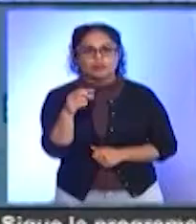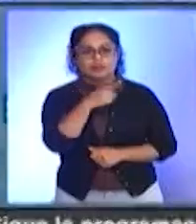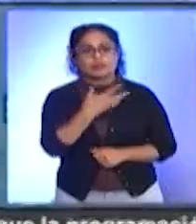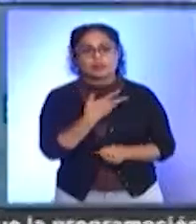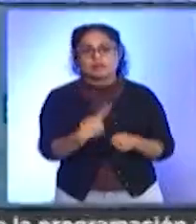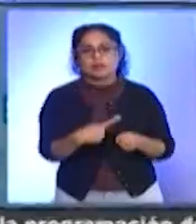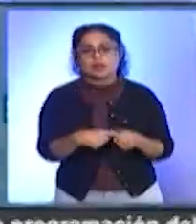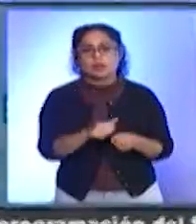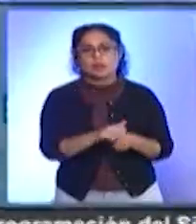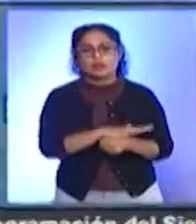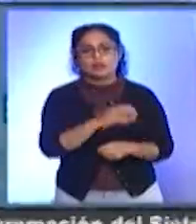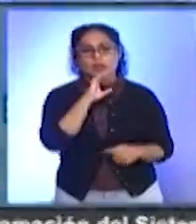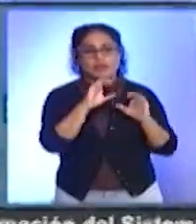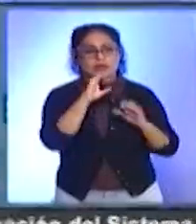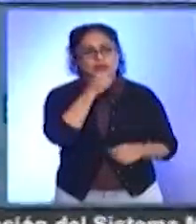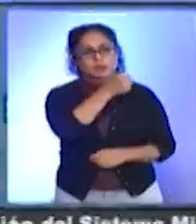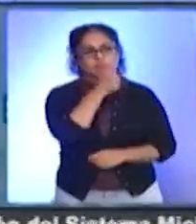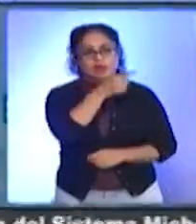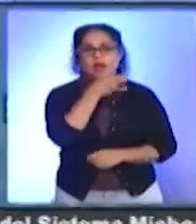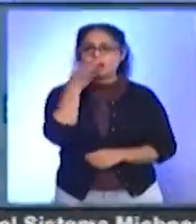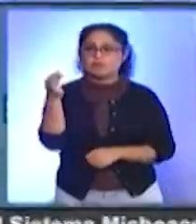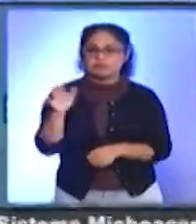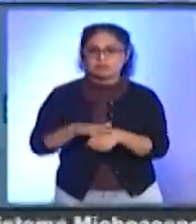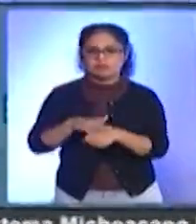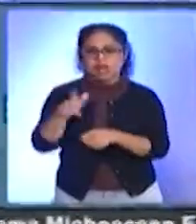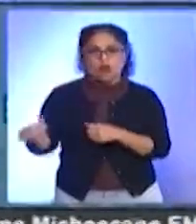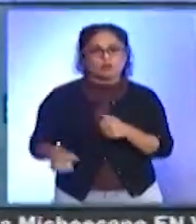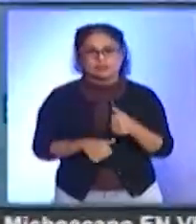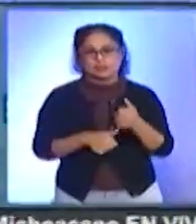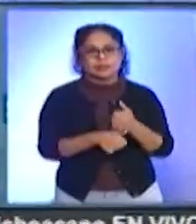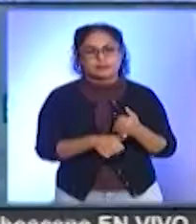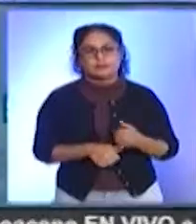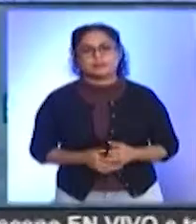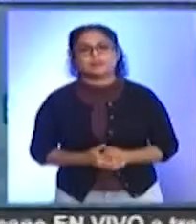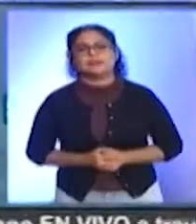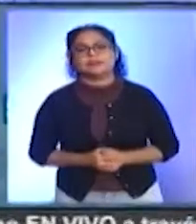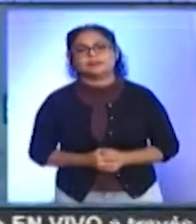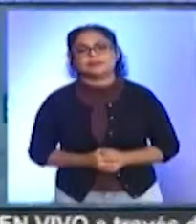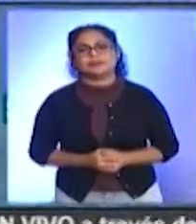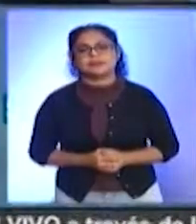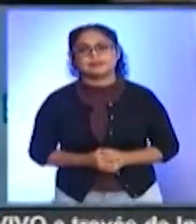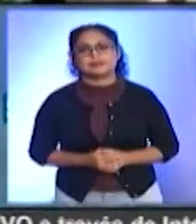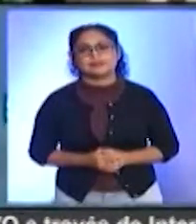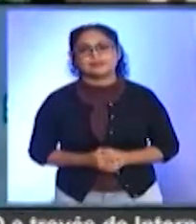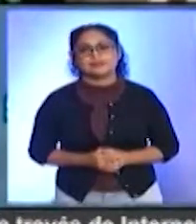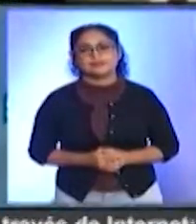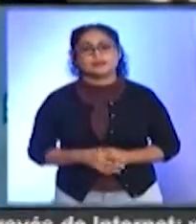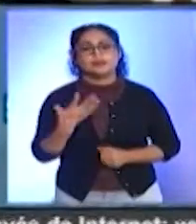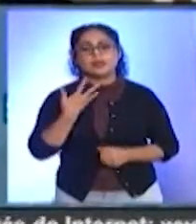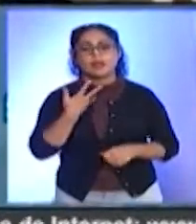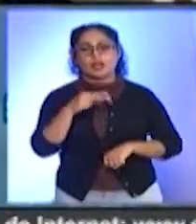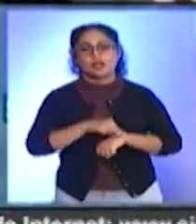-19. Así lo informó en entrevista el obispo auxiliar Juan Espinosa. Jiménez, aquí lo que dijo. El equipo de